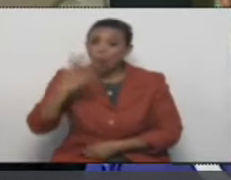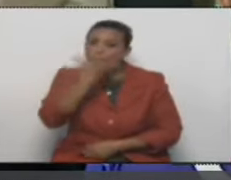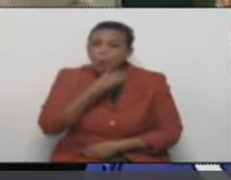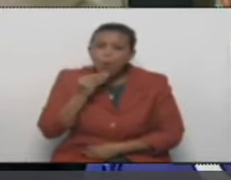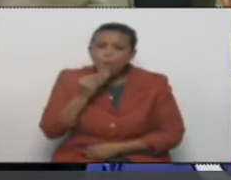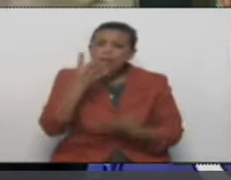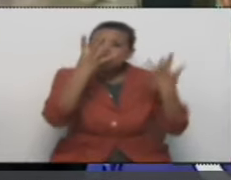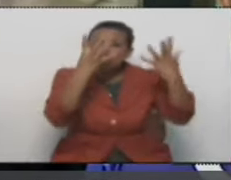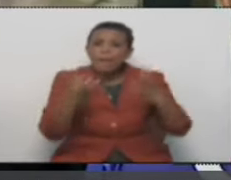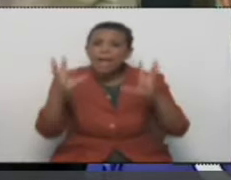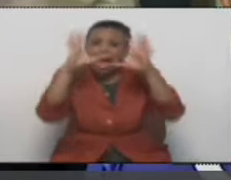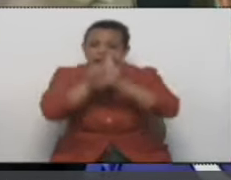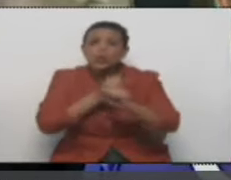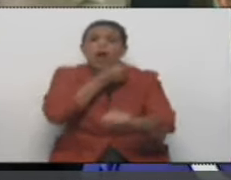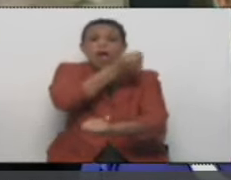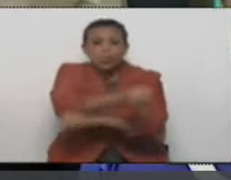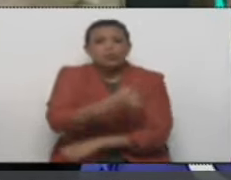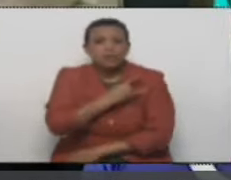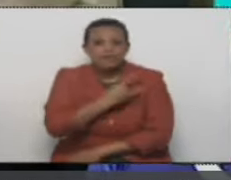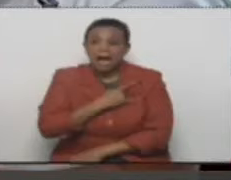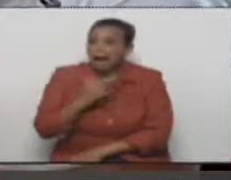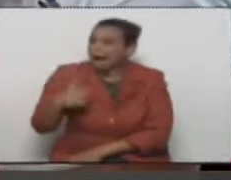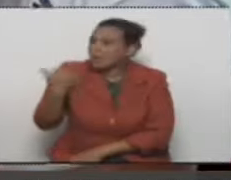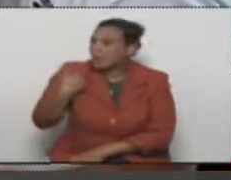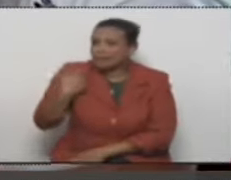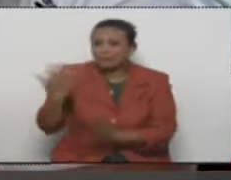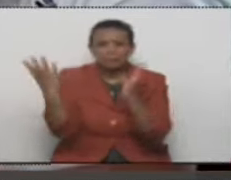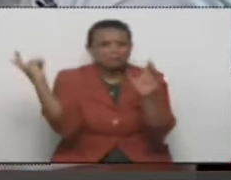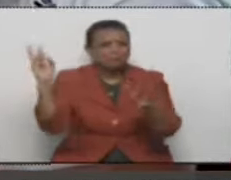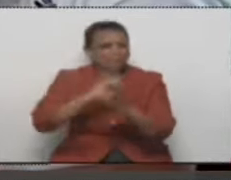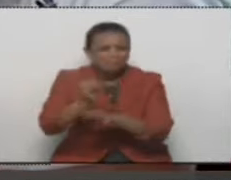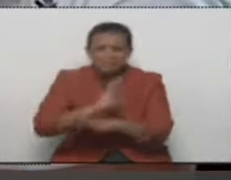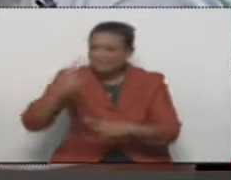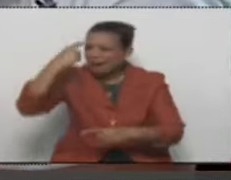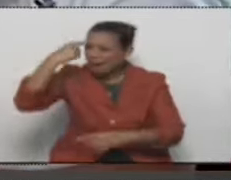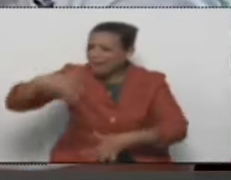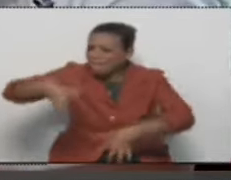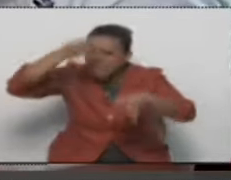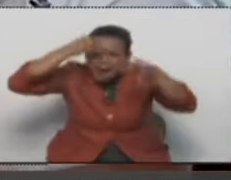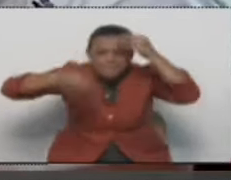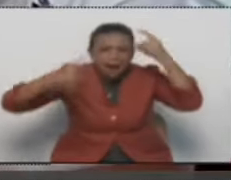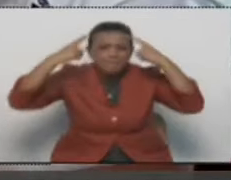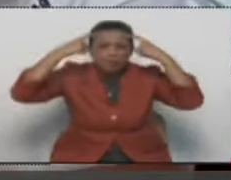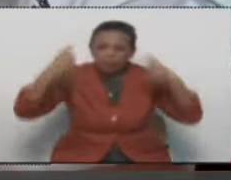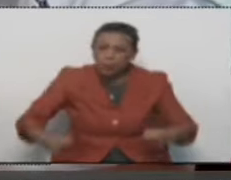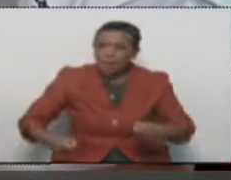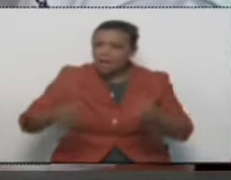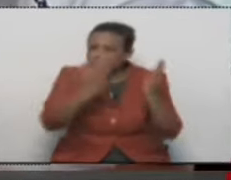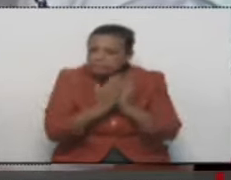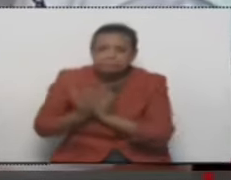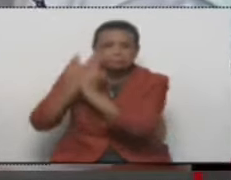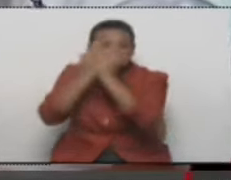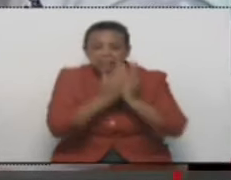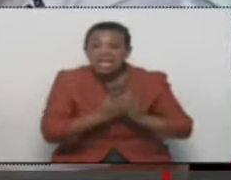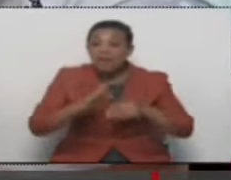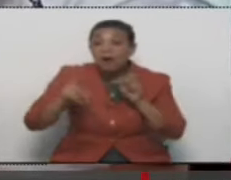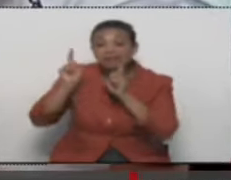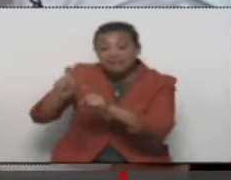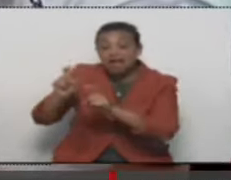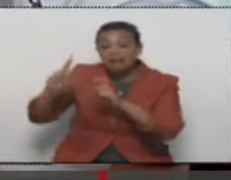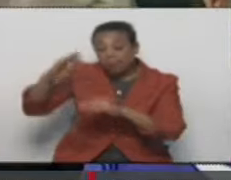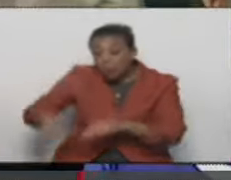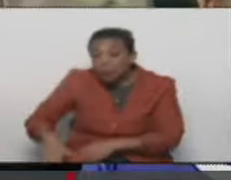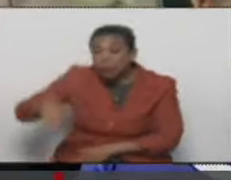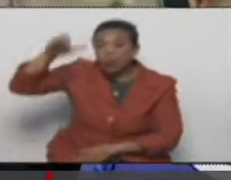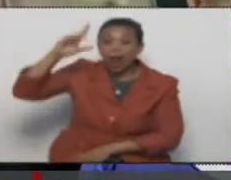nueve años graduados? Sí, señor. O sea, que aprovechaste el tiempo. Sí, señor. Y hay que seguir formando profesionales y formando las nuevas generaciones. Estamos